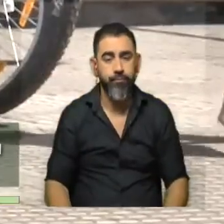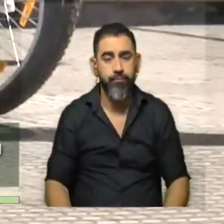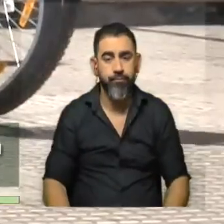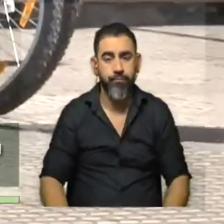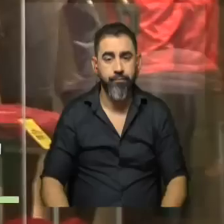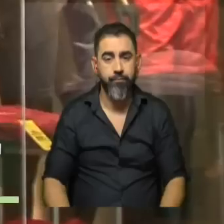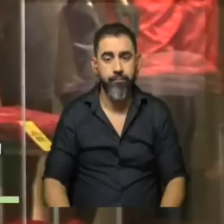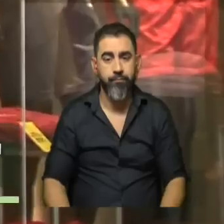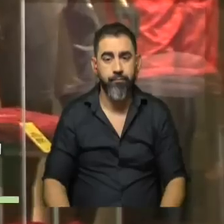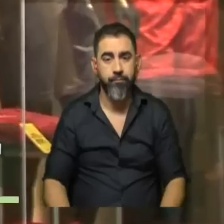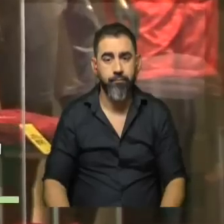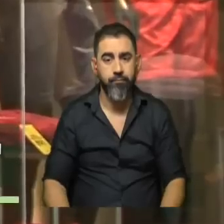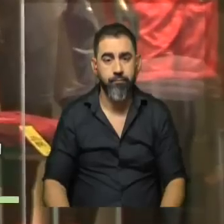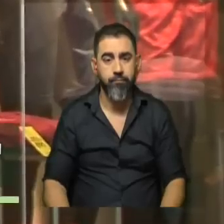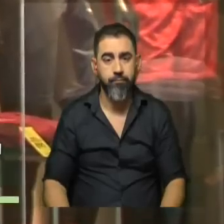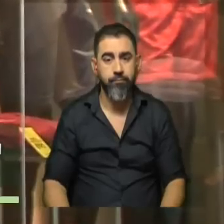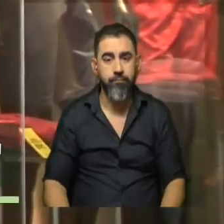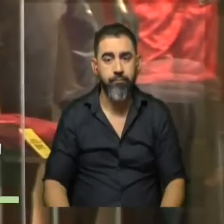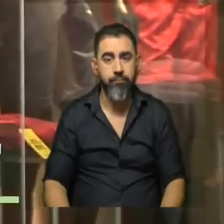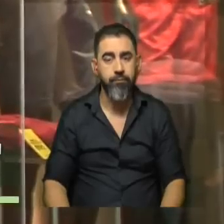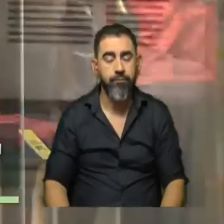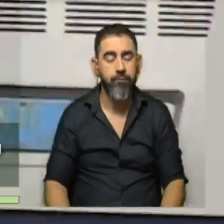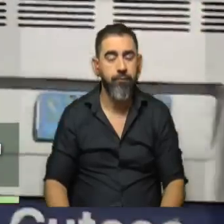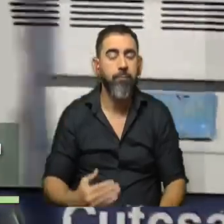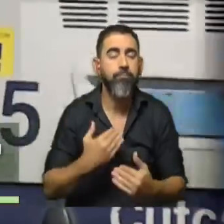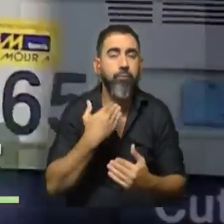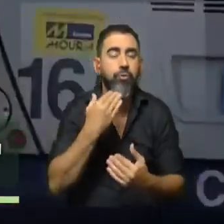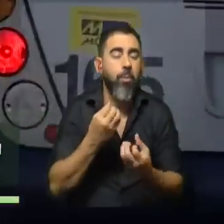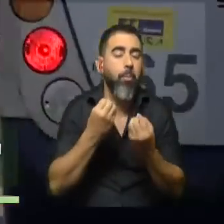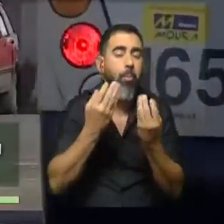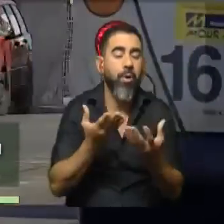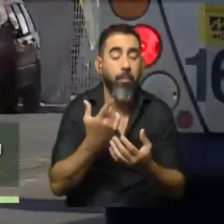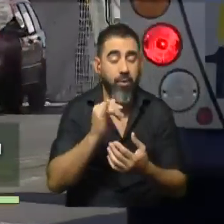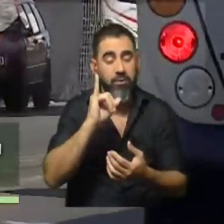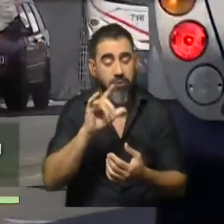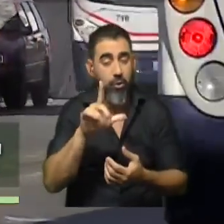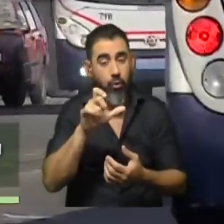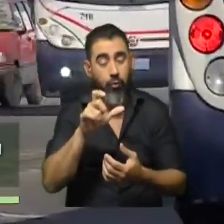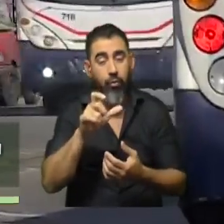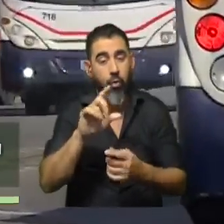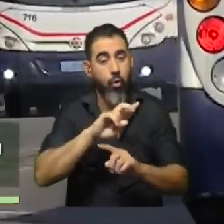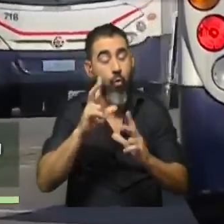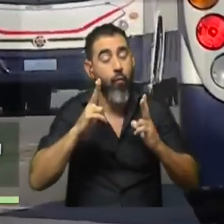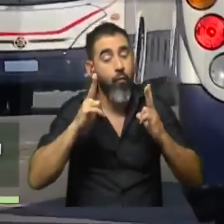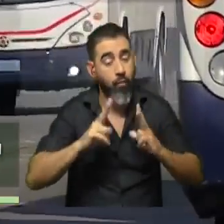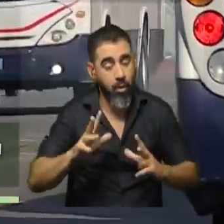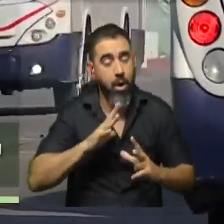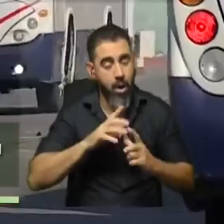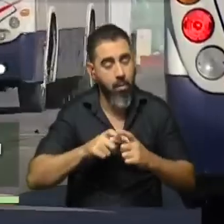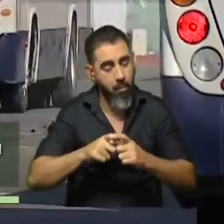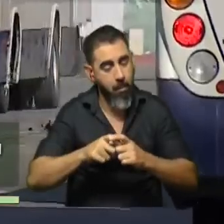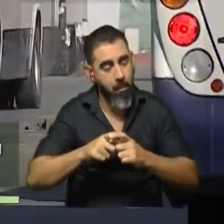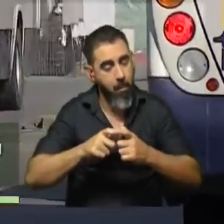Bueno, es difícil saberlo, sí, es evidente que el informalismo está creciendo y que,